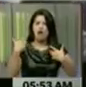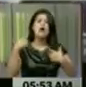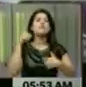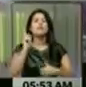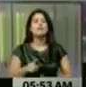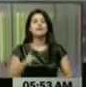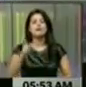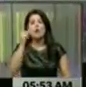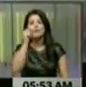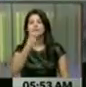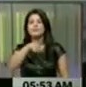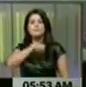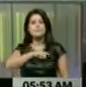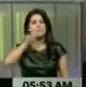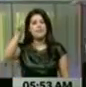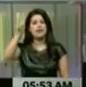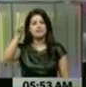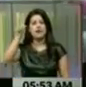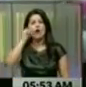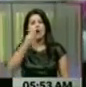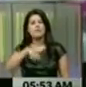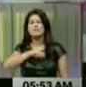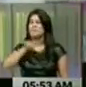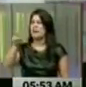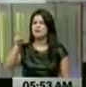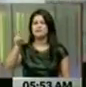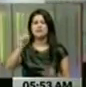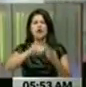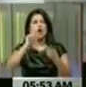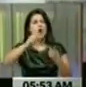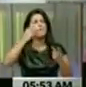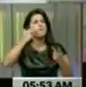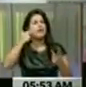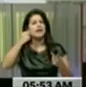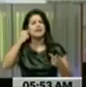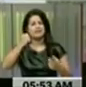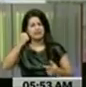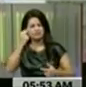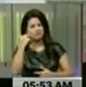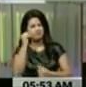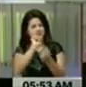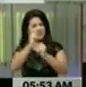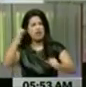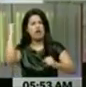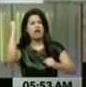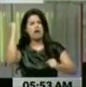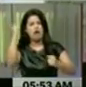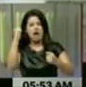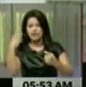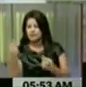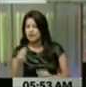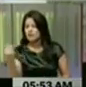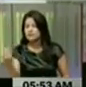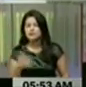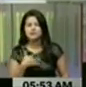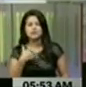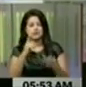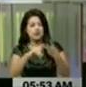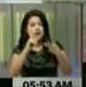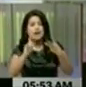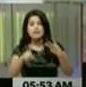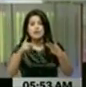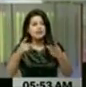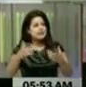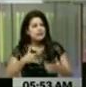España, el espíritu de José Leonardo Chirino, el espíritu que siempre